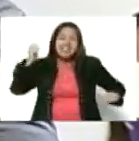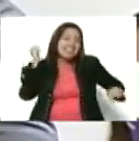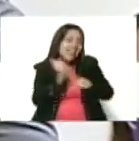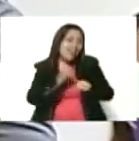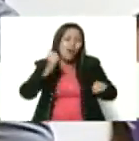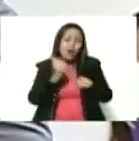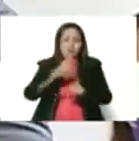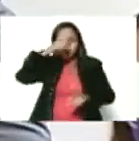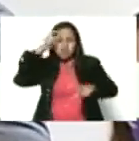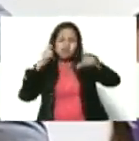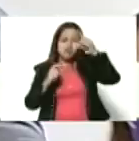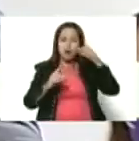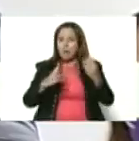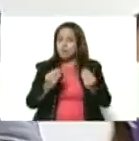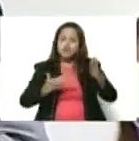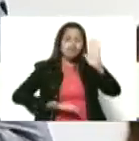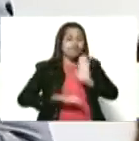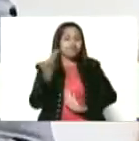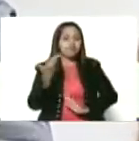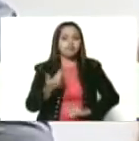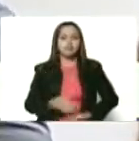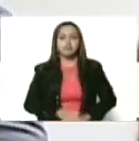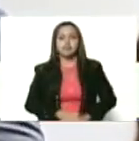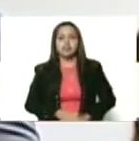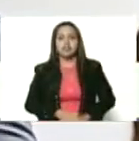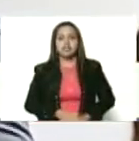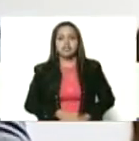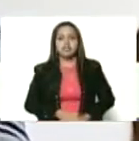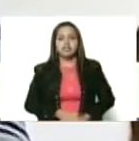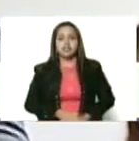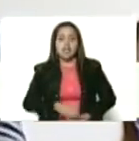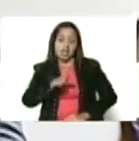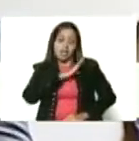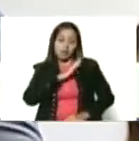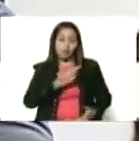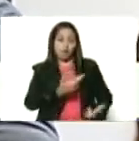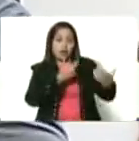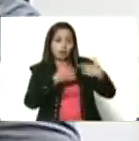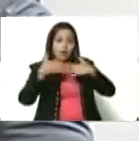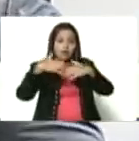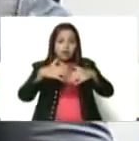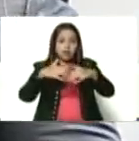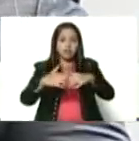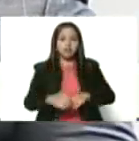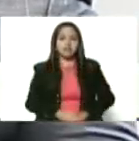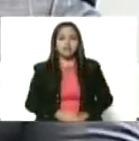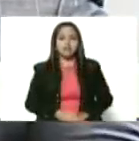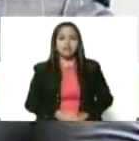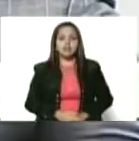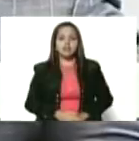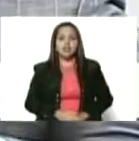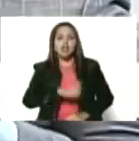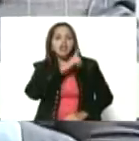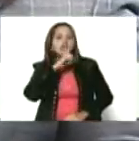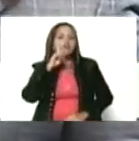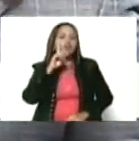Y el dueño de esa empresa, se llamaba Cotton Nueva York,